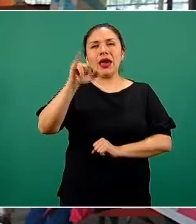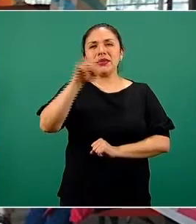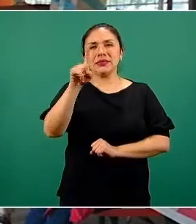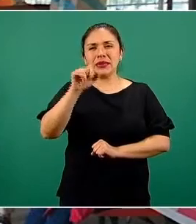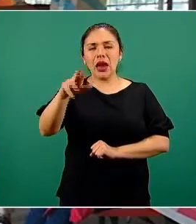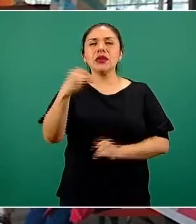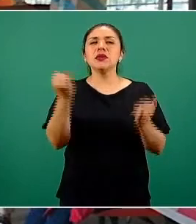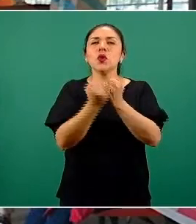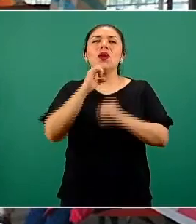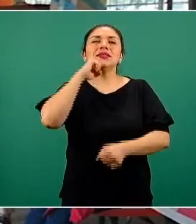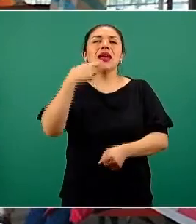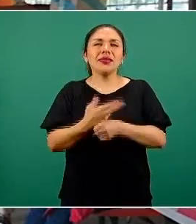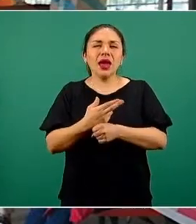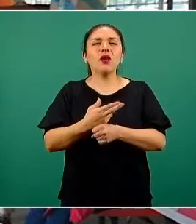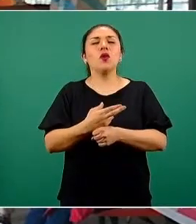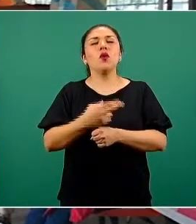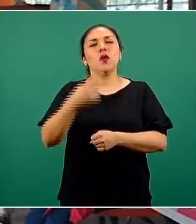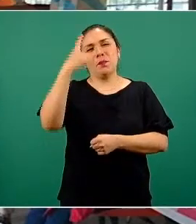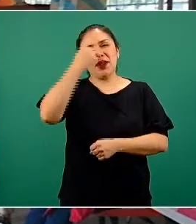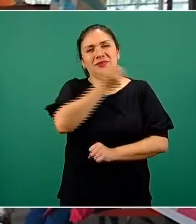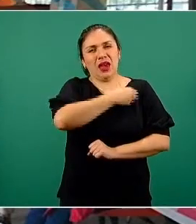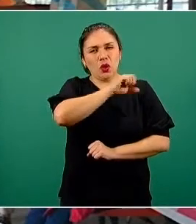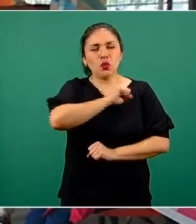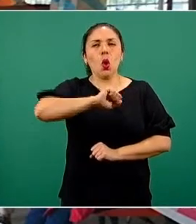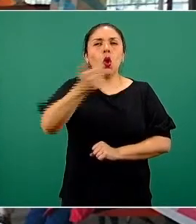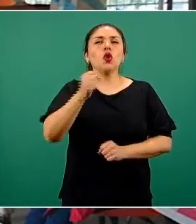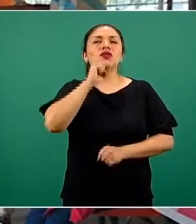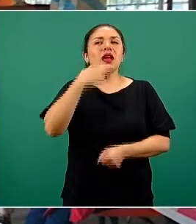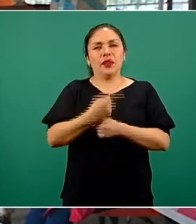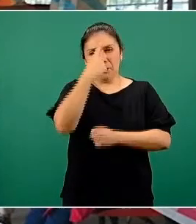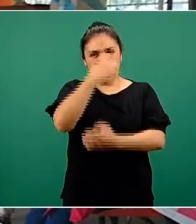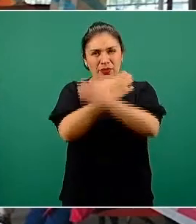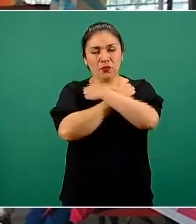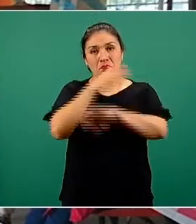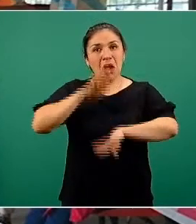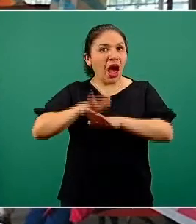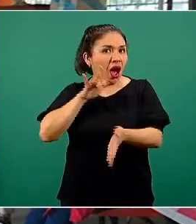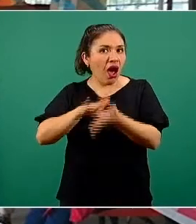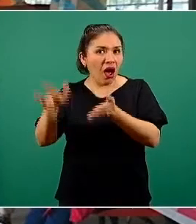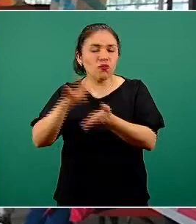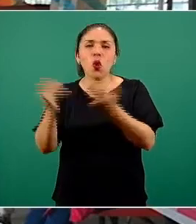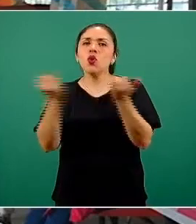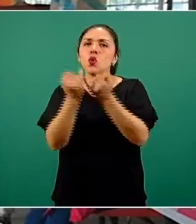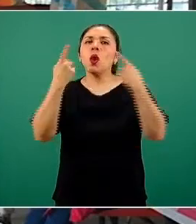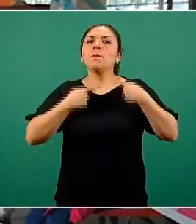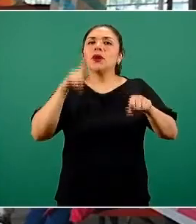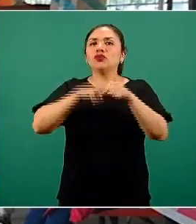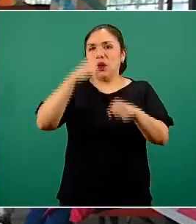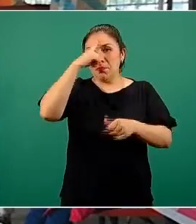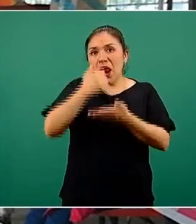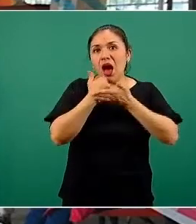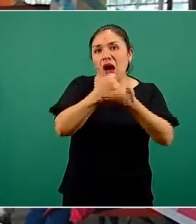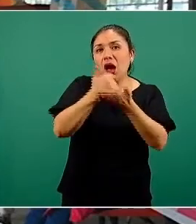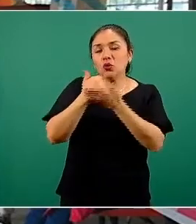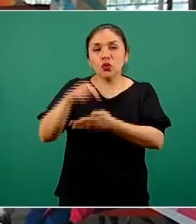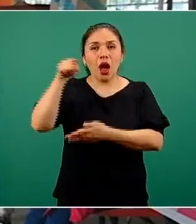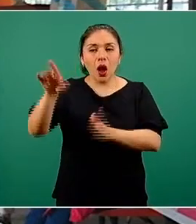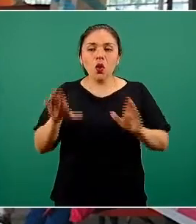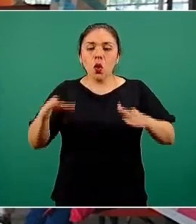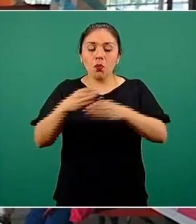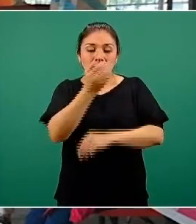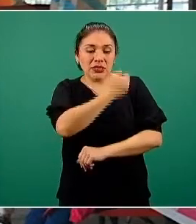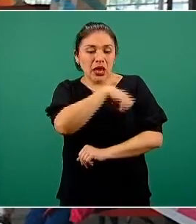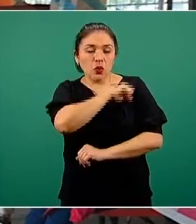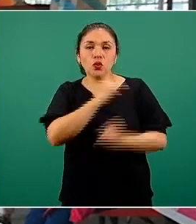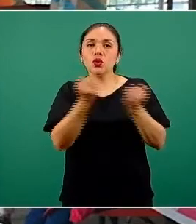secretario de Salud y a su secretario de Educación por el apoyo y también al personal de campo, también tanto del sector salud como del sector